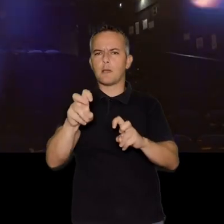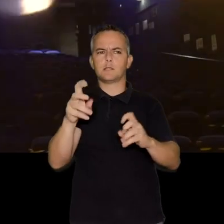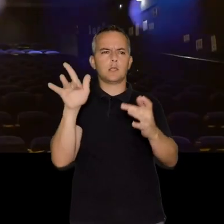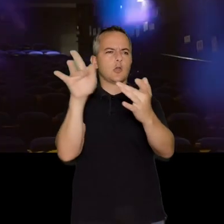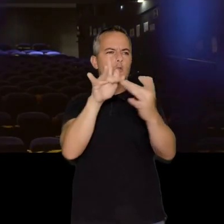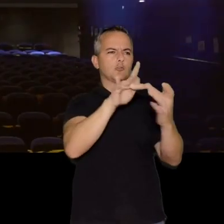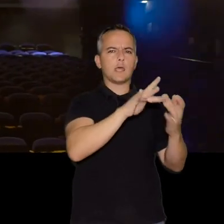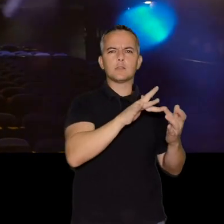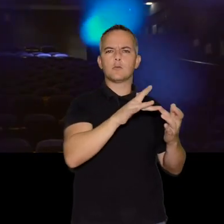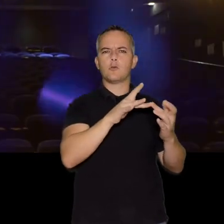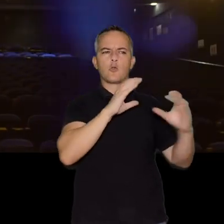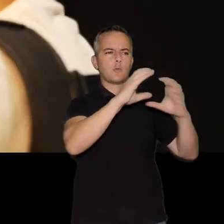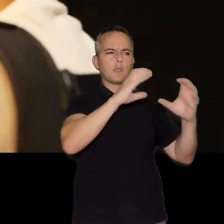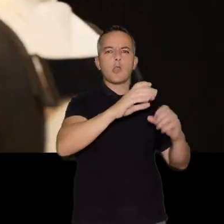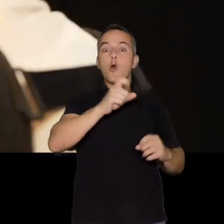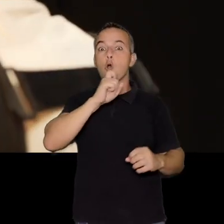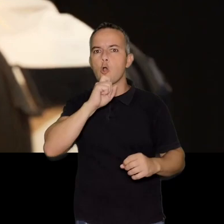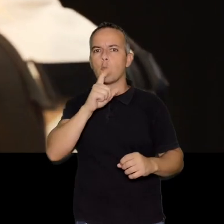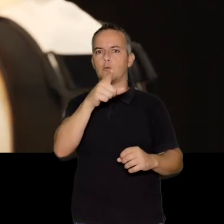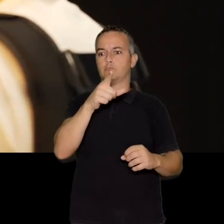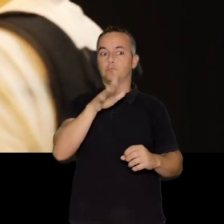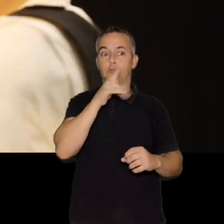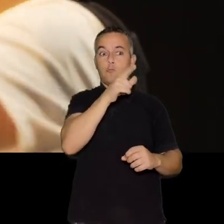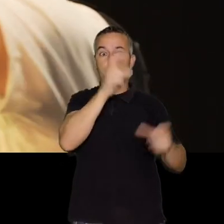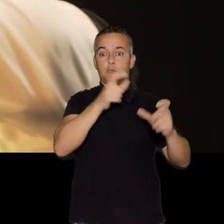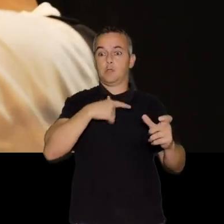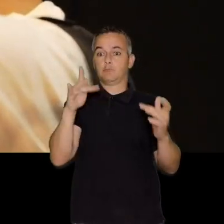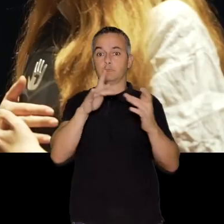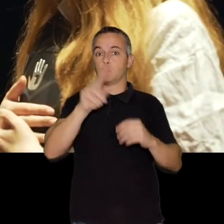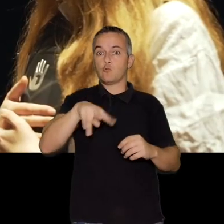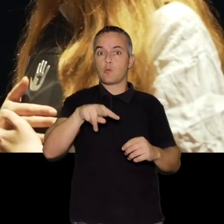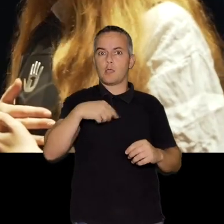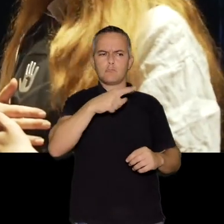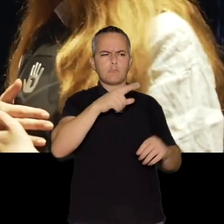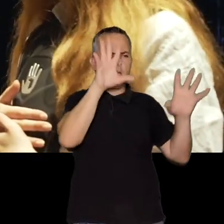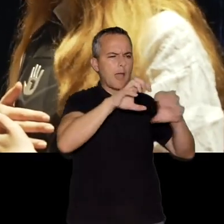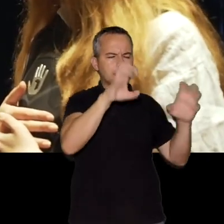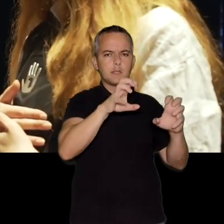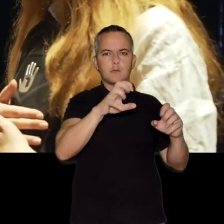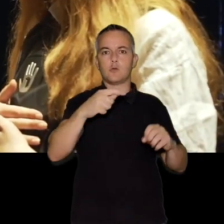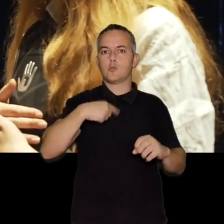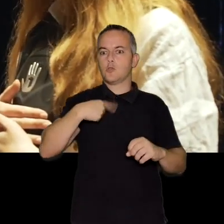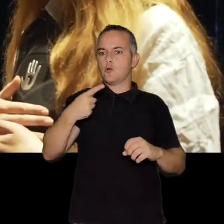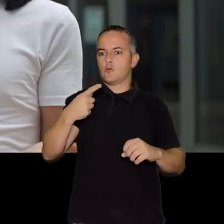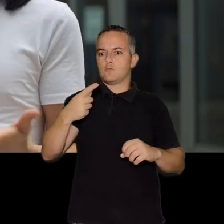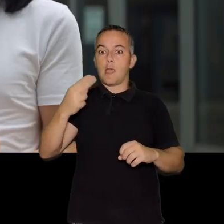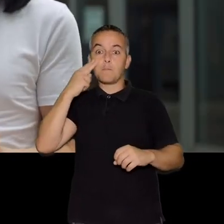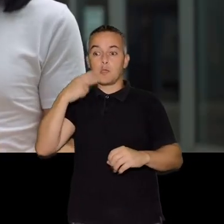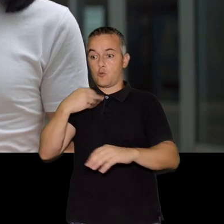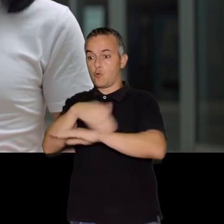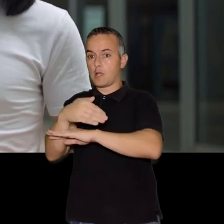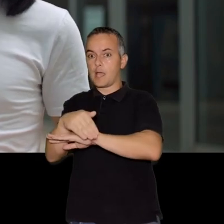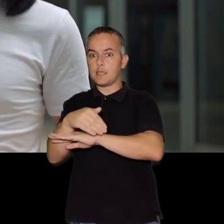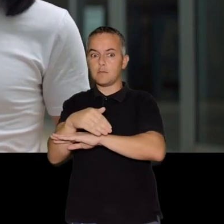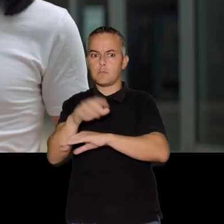distintas habilidades, cómo relacionarte con otras personas que no estás acostumbrada a relacionarte con ellas en el círculo cercano. La misma